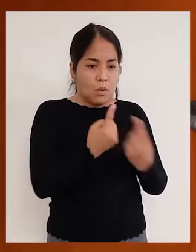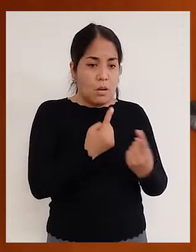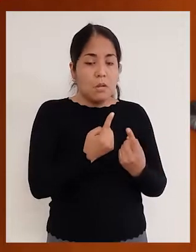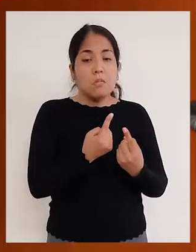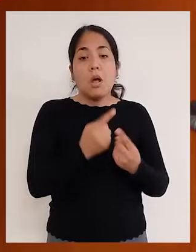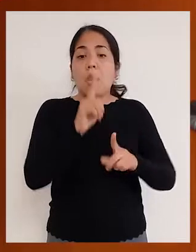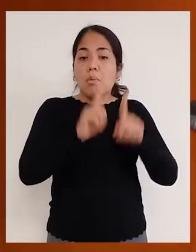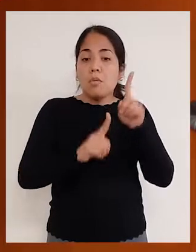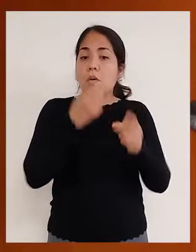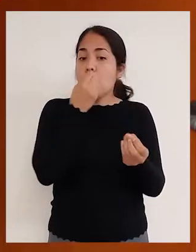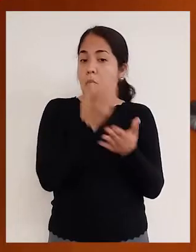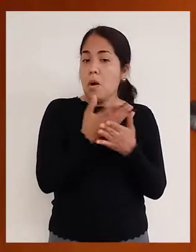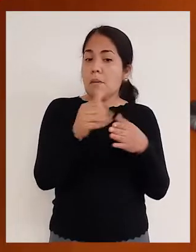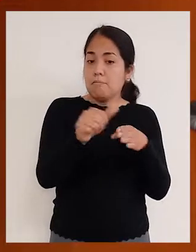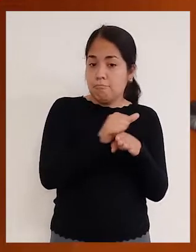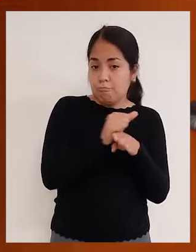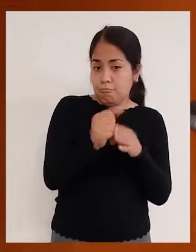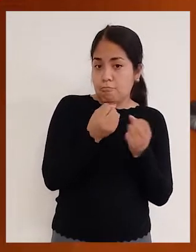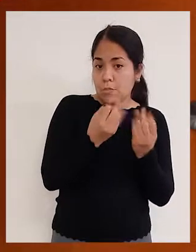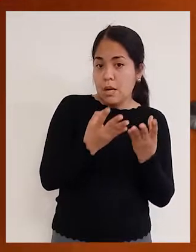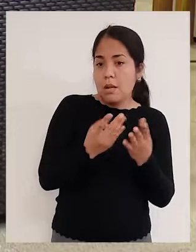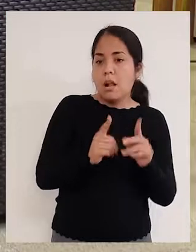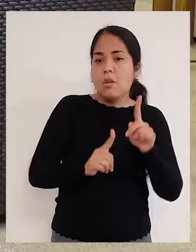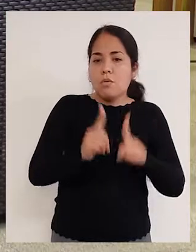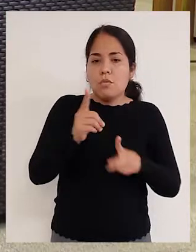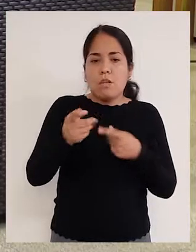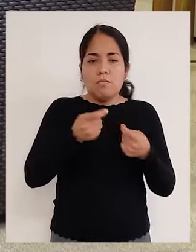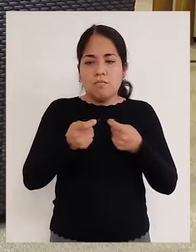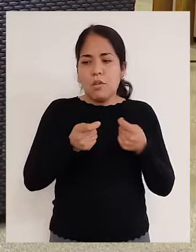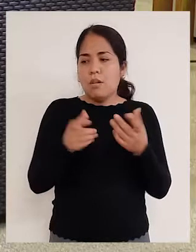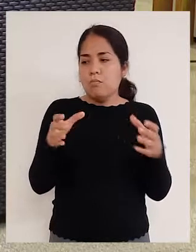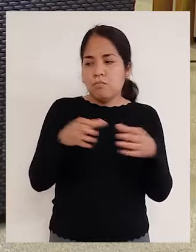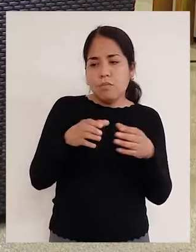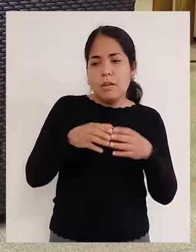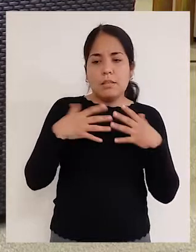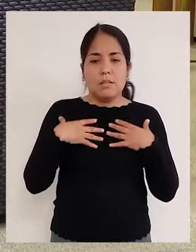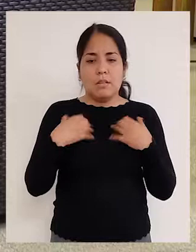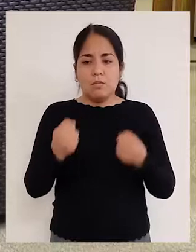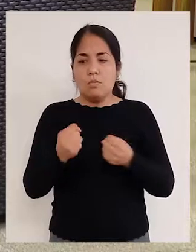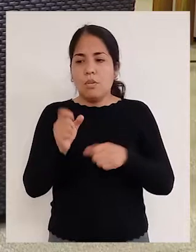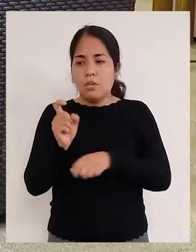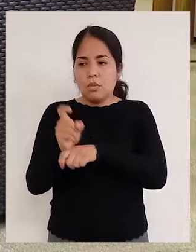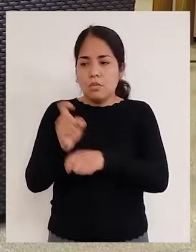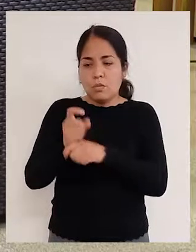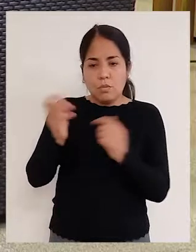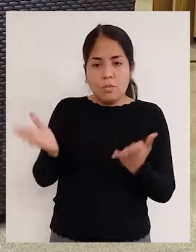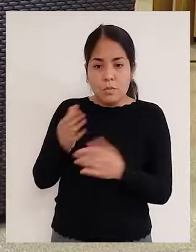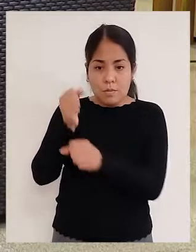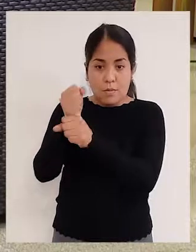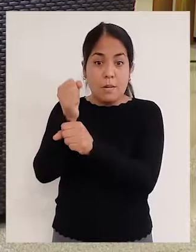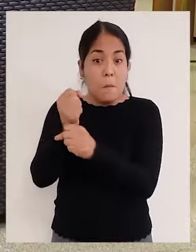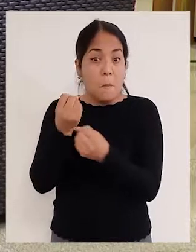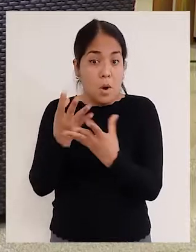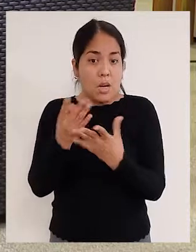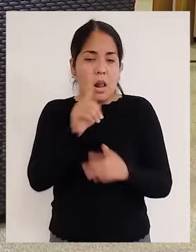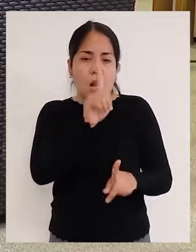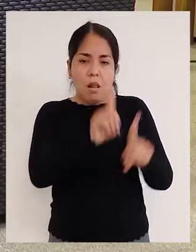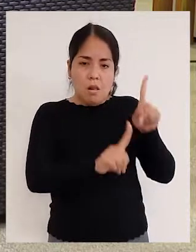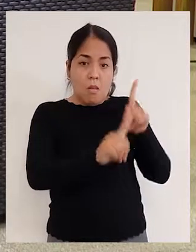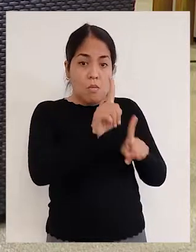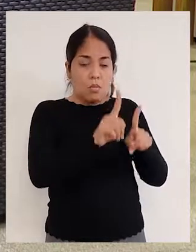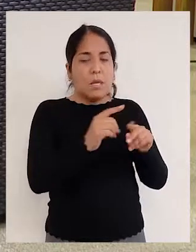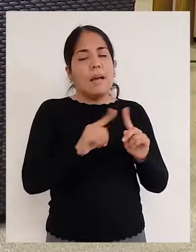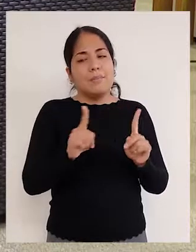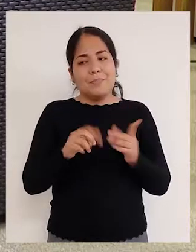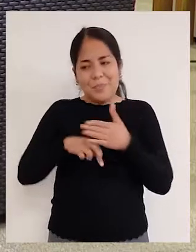regiones es que hay buenas prácticas desde una gerencia regional de salud, de educación, de promoción del empleo. Y